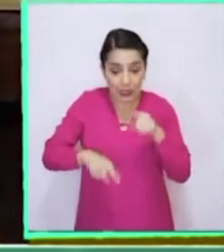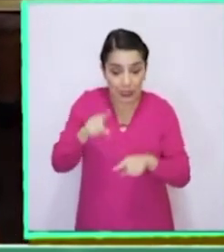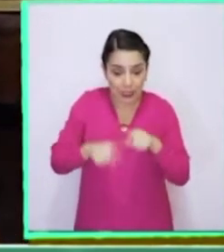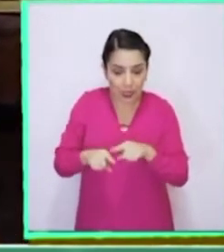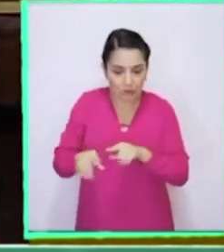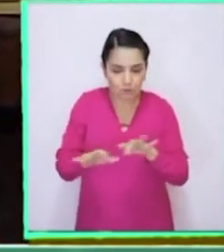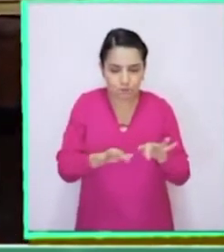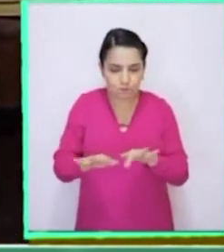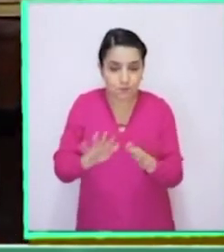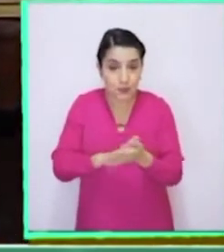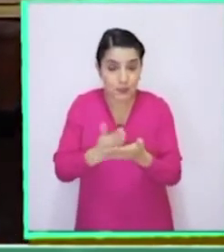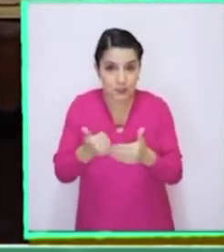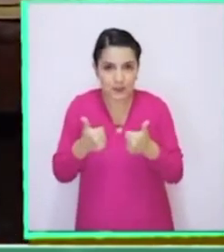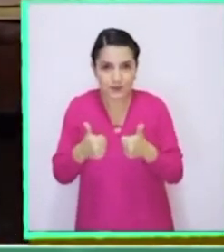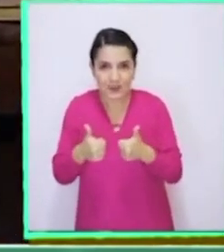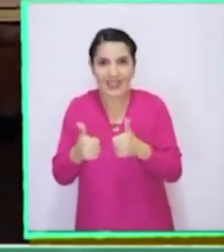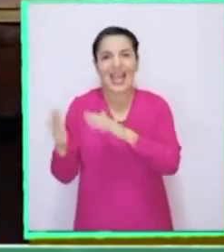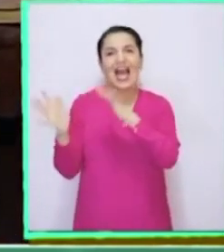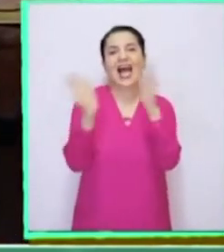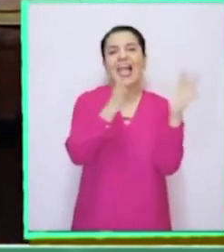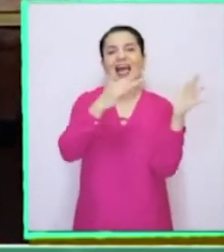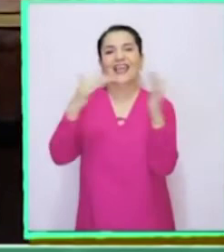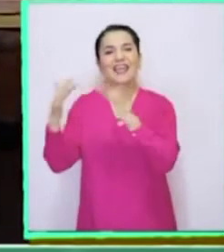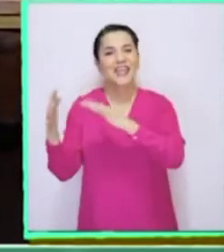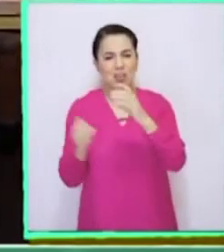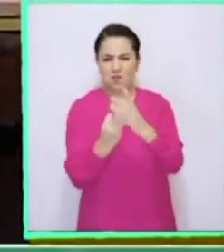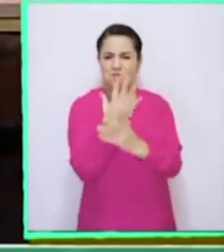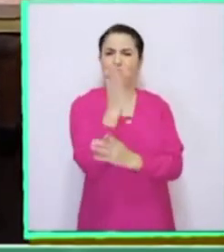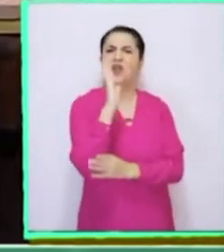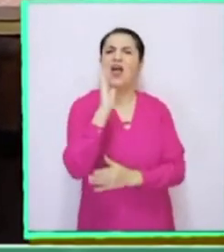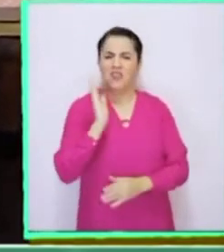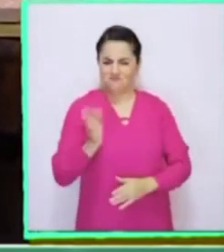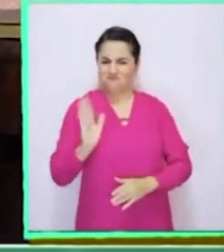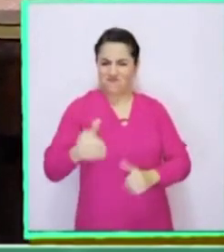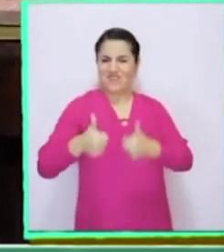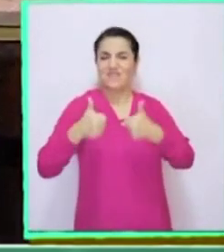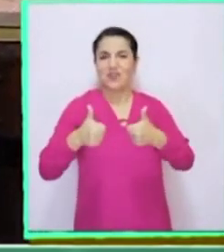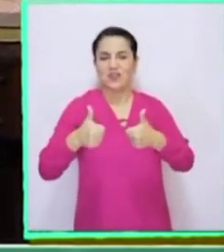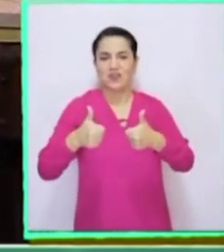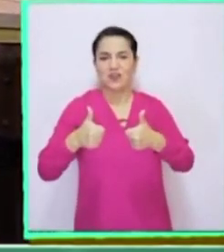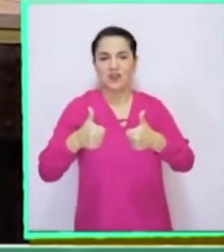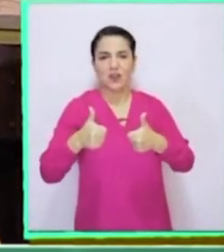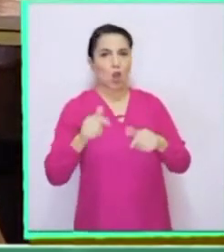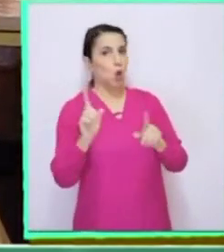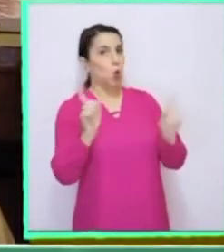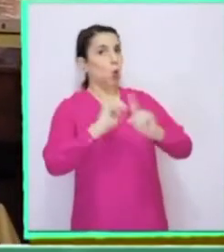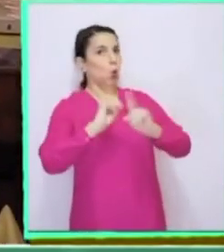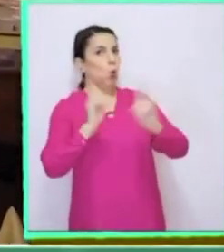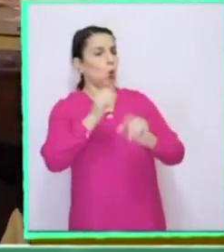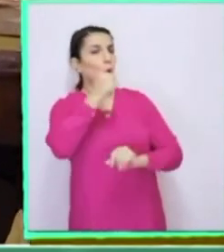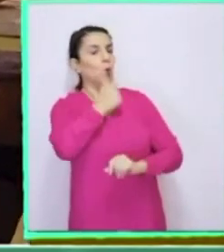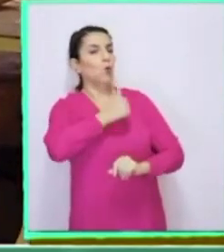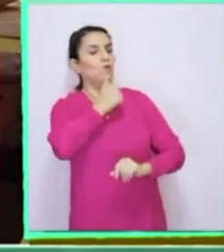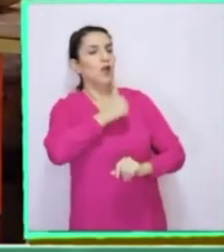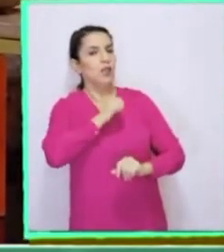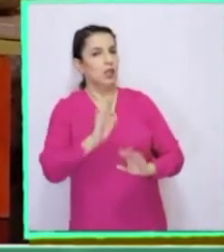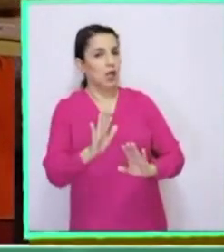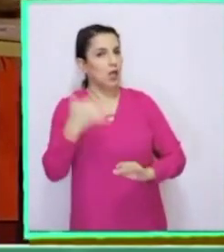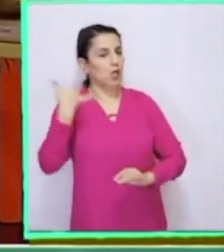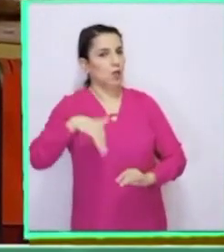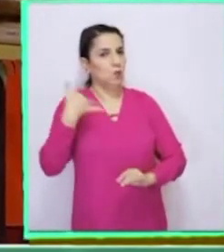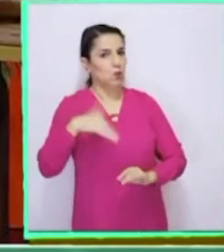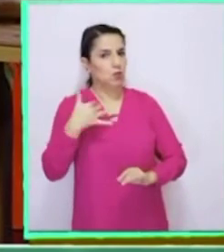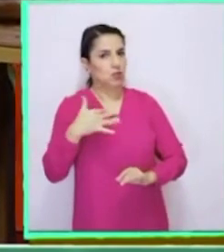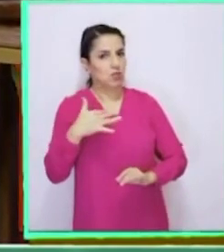y aire fresco. Y así estas plantas van a vivir muy bien. ¡No! Te falta algo muy importante, Valentina.